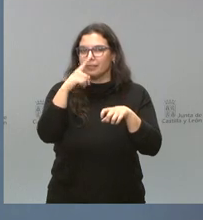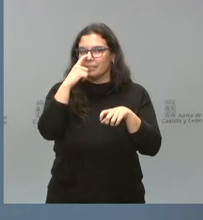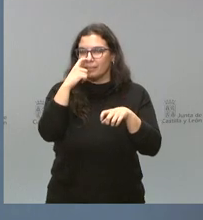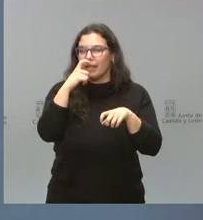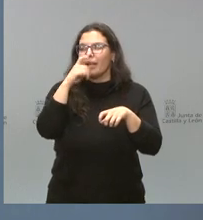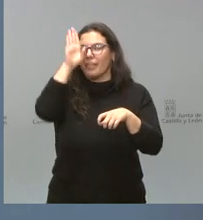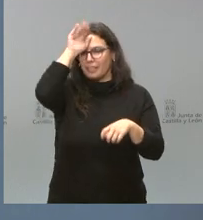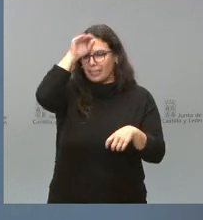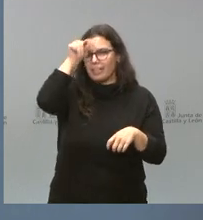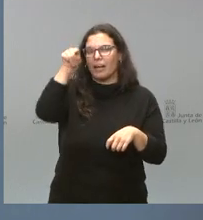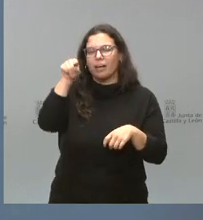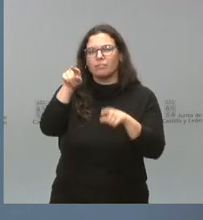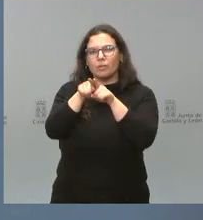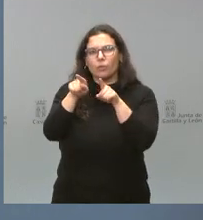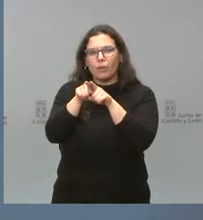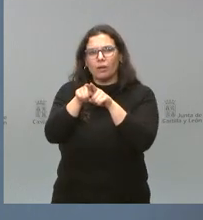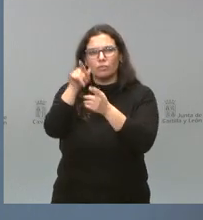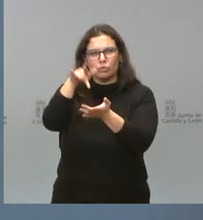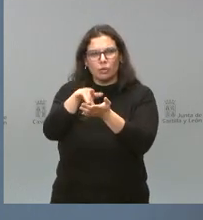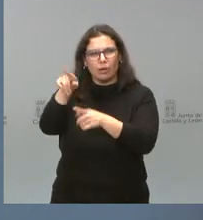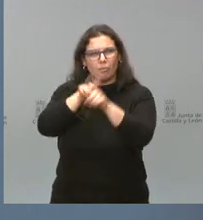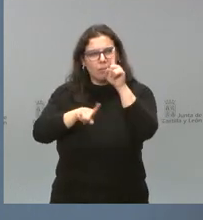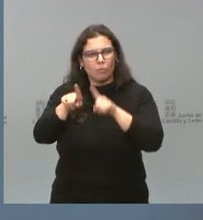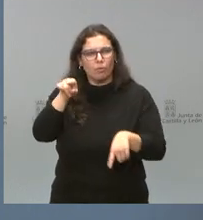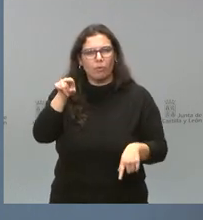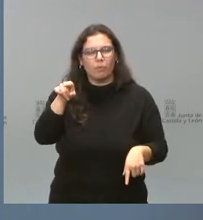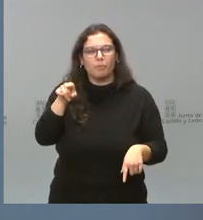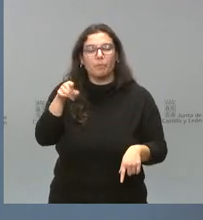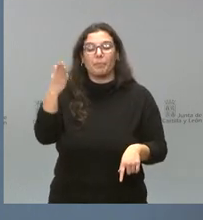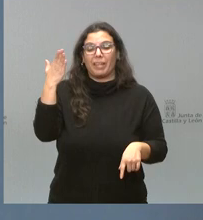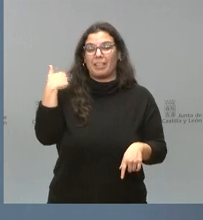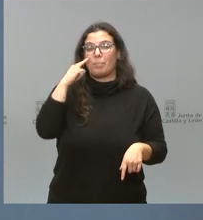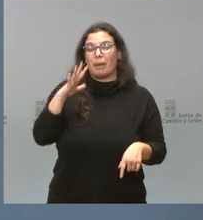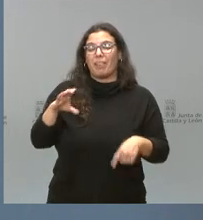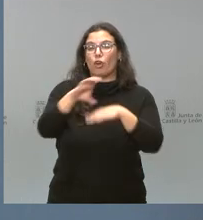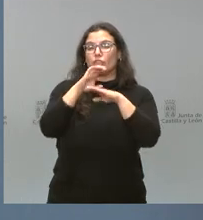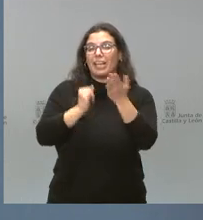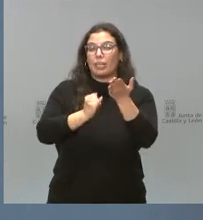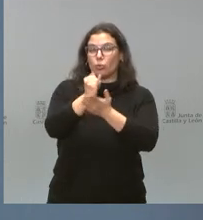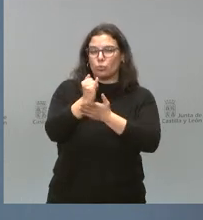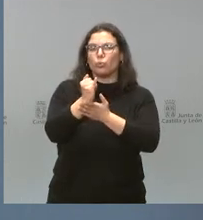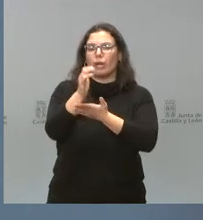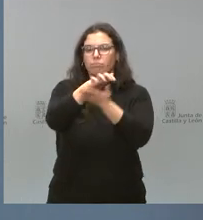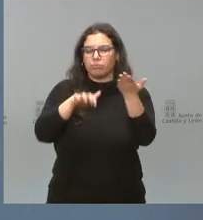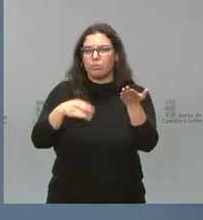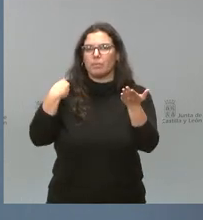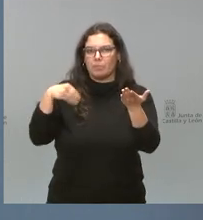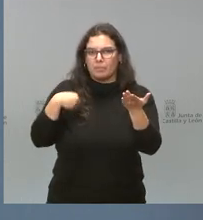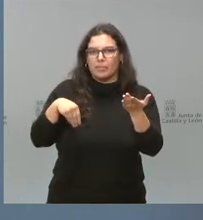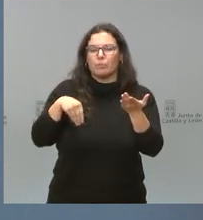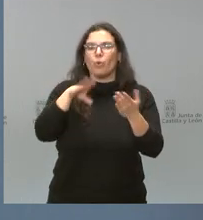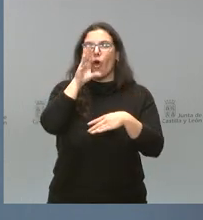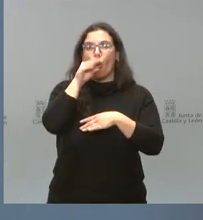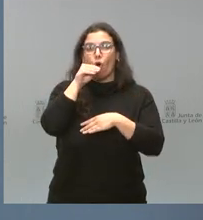podría comentar cómo está la situación. Gracias. Sí, ayer creo que hizo una nota la Consejería de Agricultura. Efectivamente, ha afectado a una explotación de ocas.